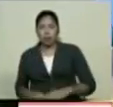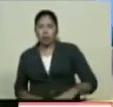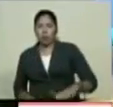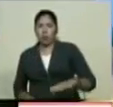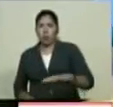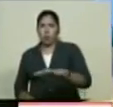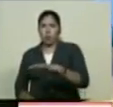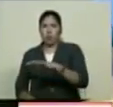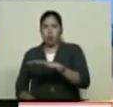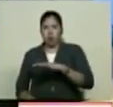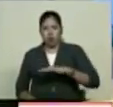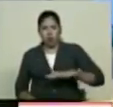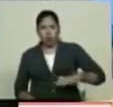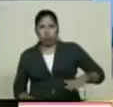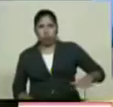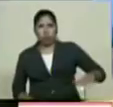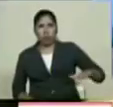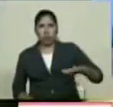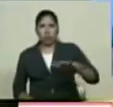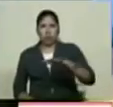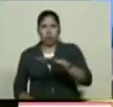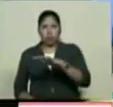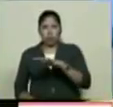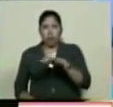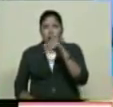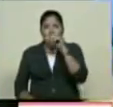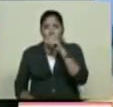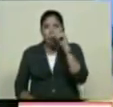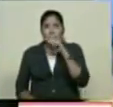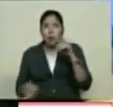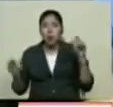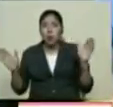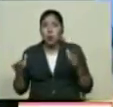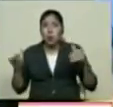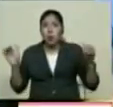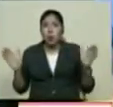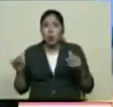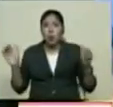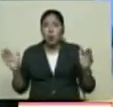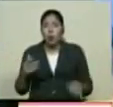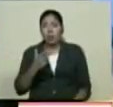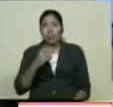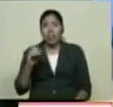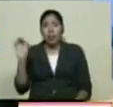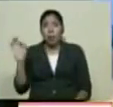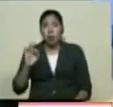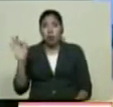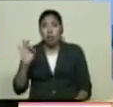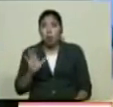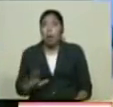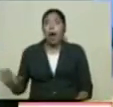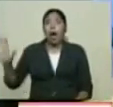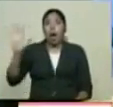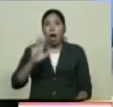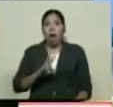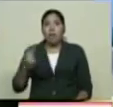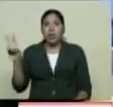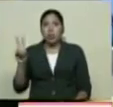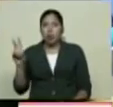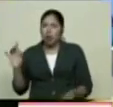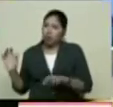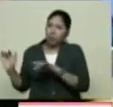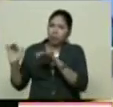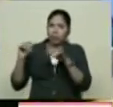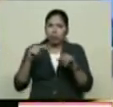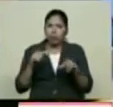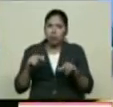Importantes Que alberga Una cantidad De especies de aves Cerca del 30% De las especies de aves Del país Se ven en nuestro municipio